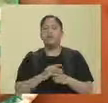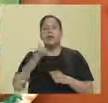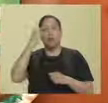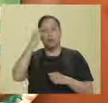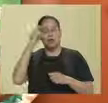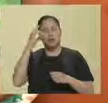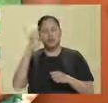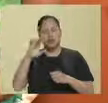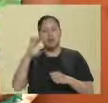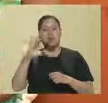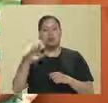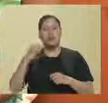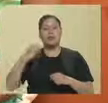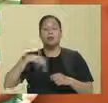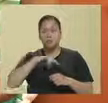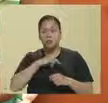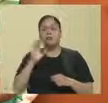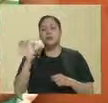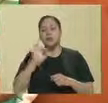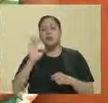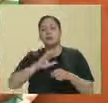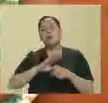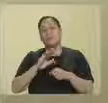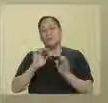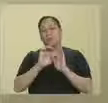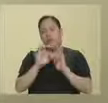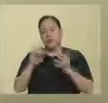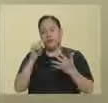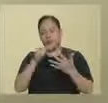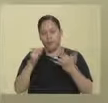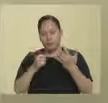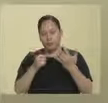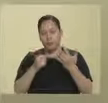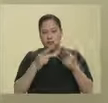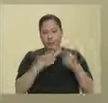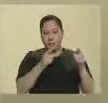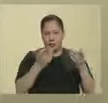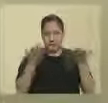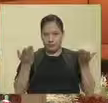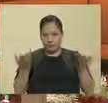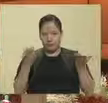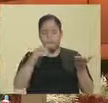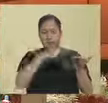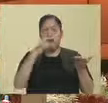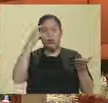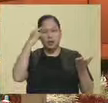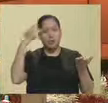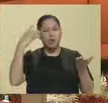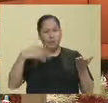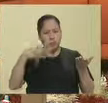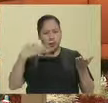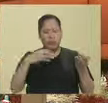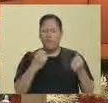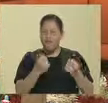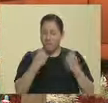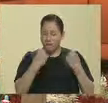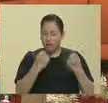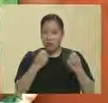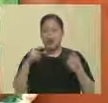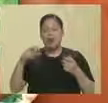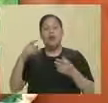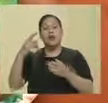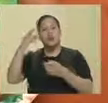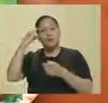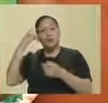cabeza, se los podemos achacar, por ejemplo, primero vamos a diferenciar. Puede haber dolores agudos y